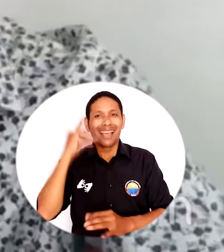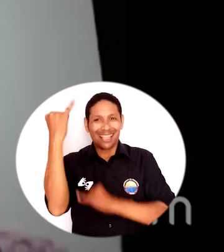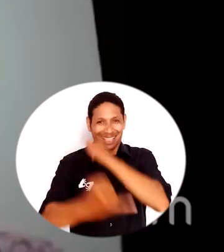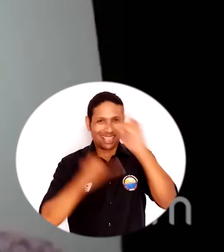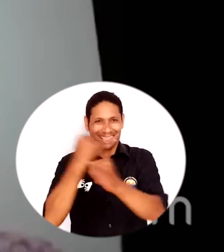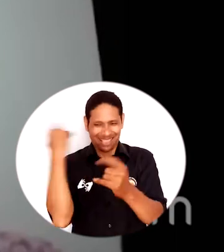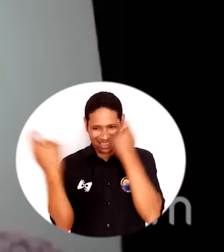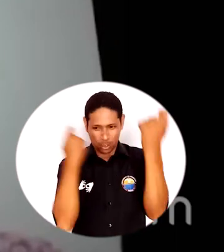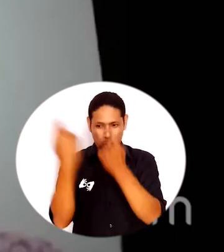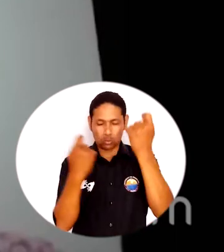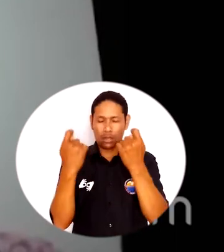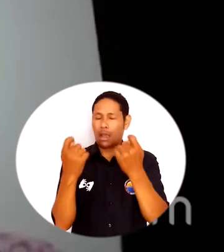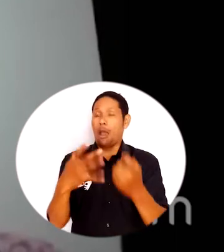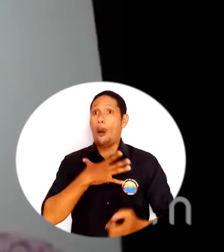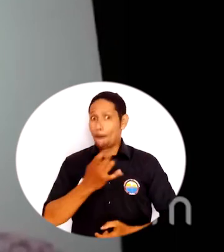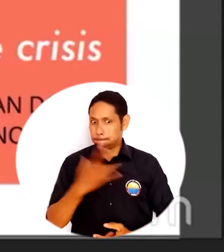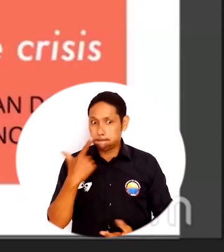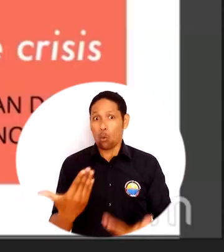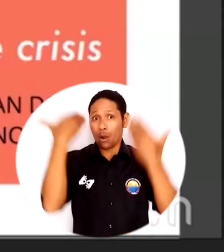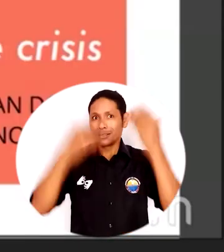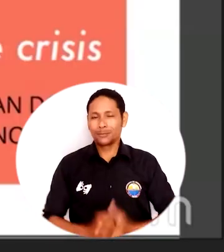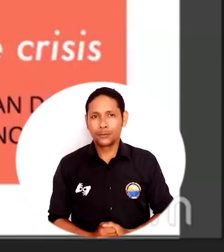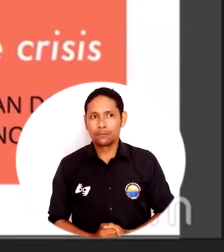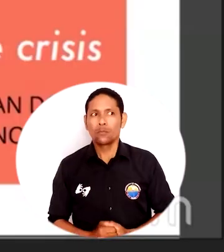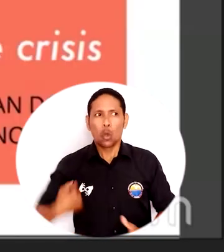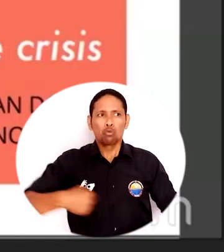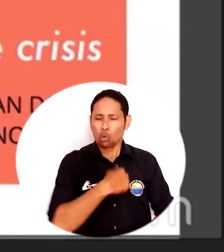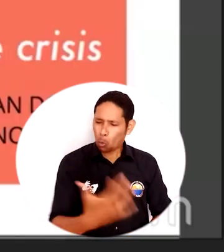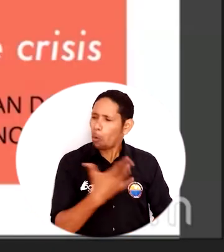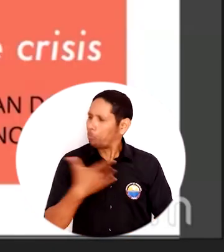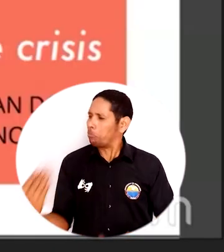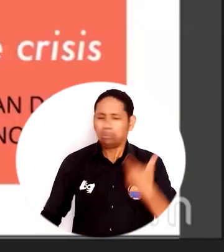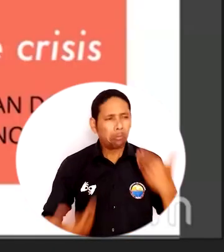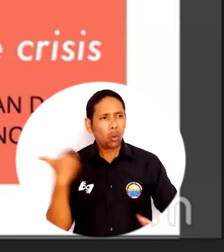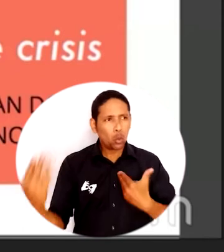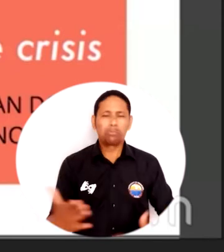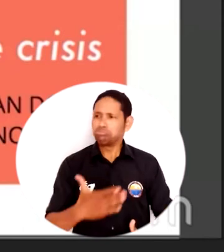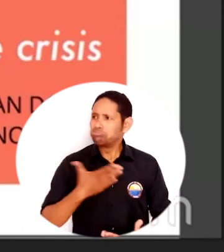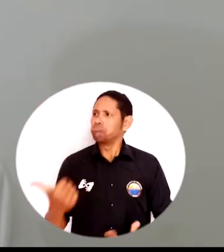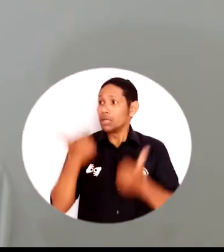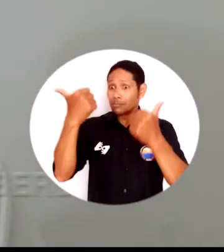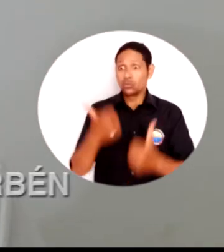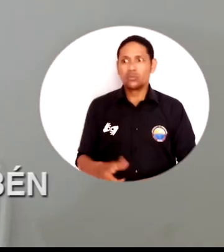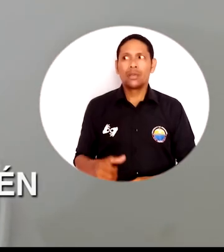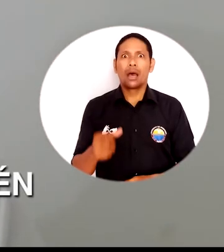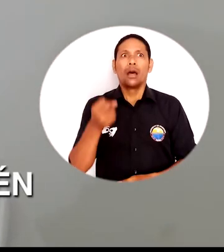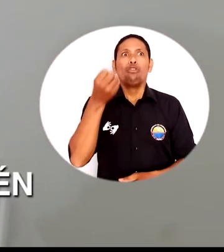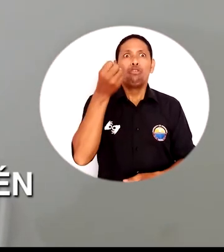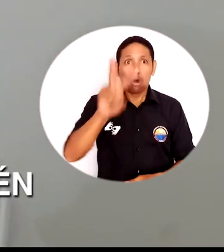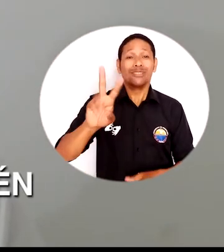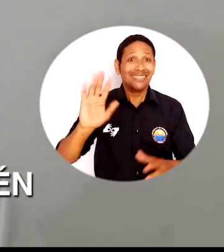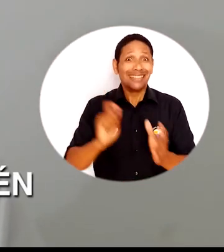segunda semana internacional, negocios internacionales, un mundo de oportunidades. Nos encontramos completamente satisfechos por la